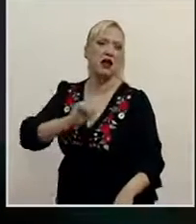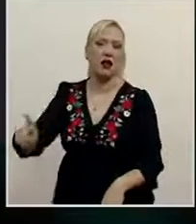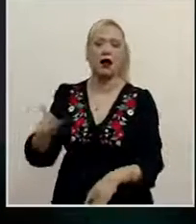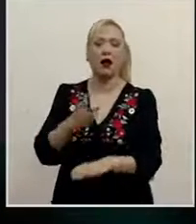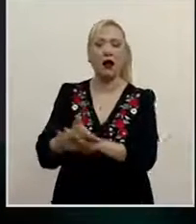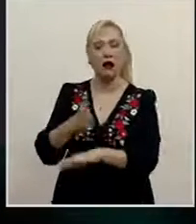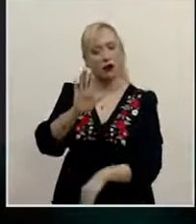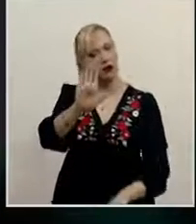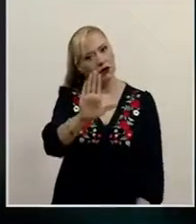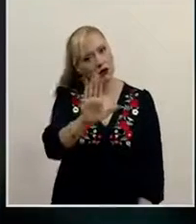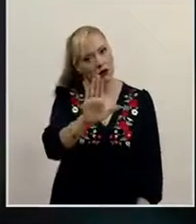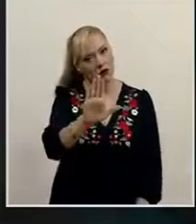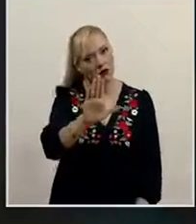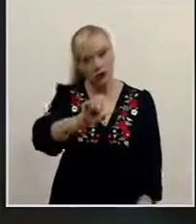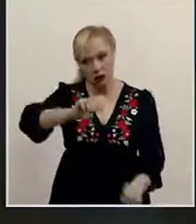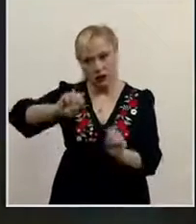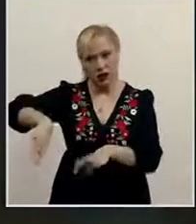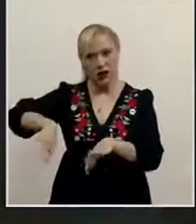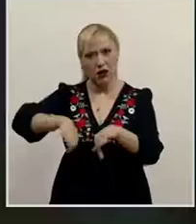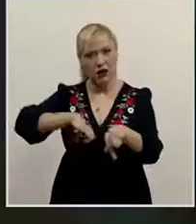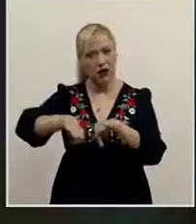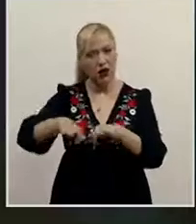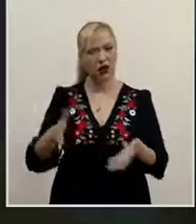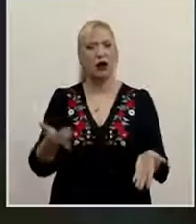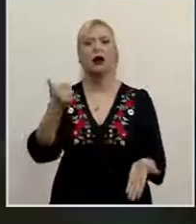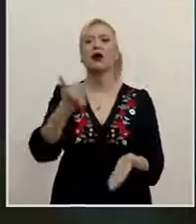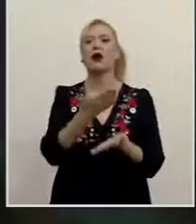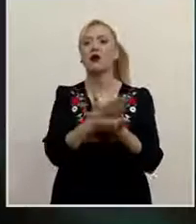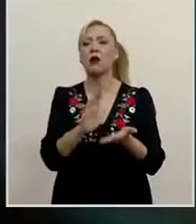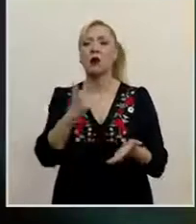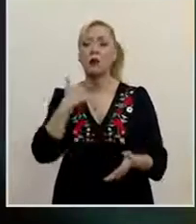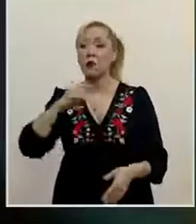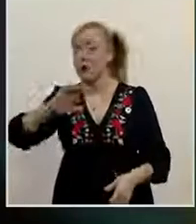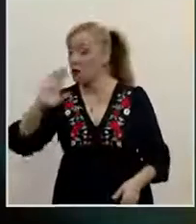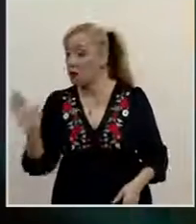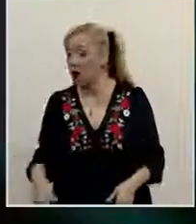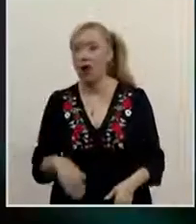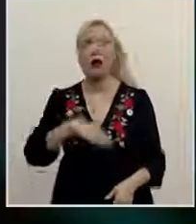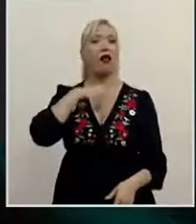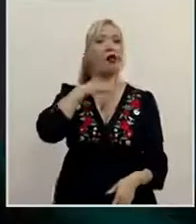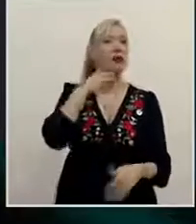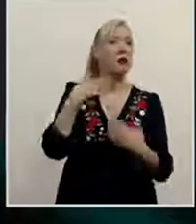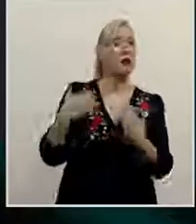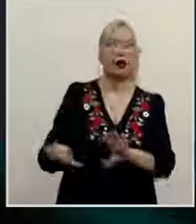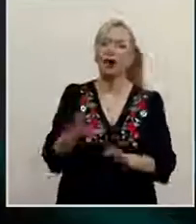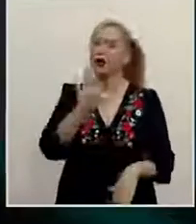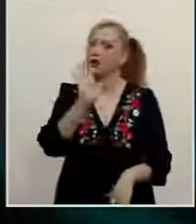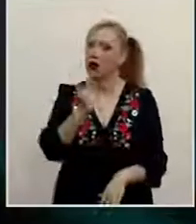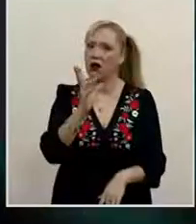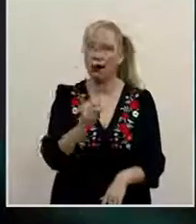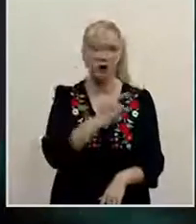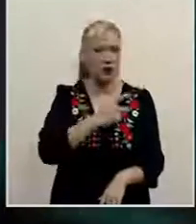y abatimiento de la impunidad. Poder Informativo, Oscar González.